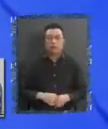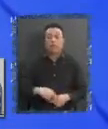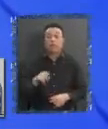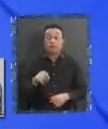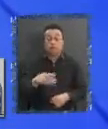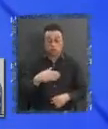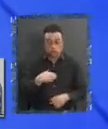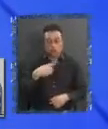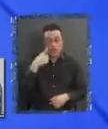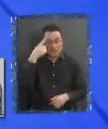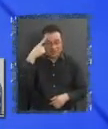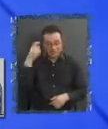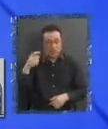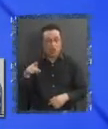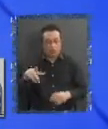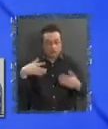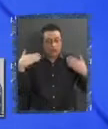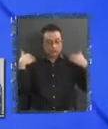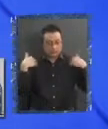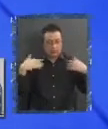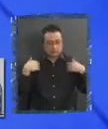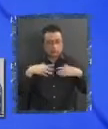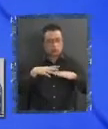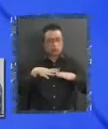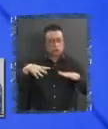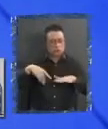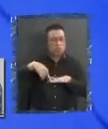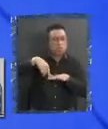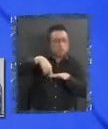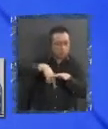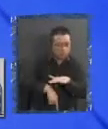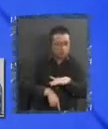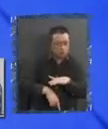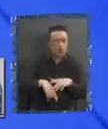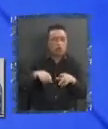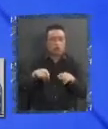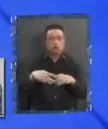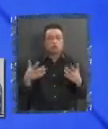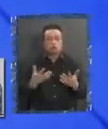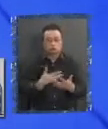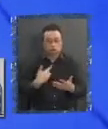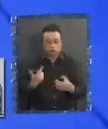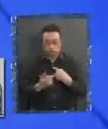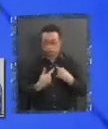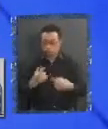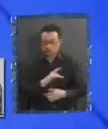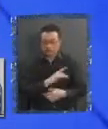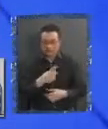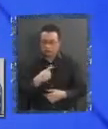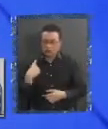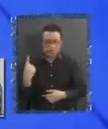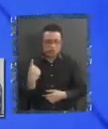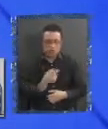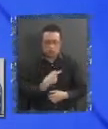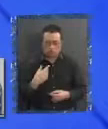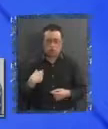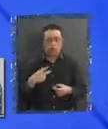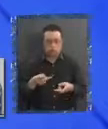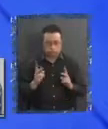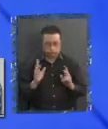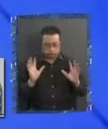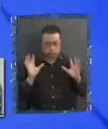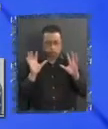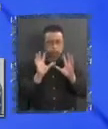ejercicio bien profundo al que estamos convocados todos los chilenos para entender